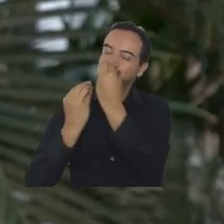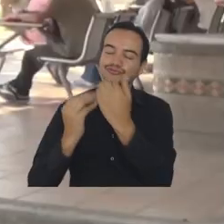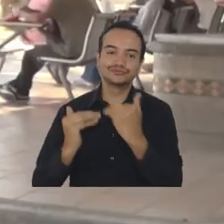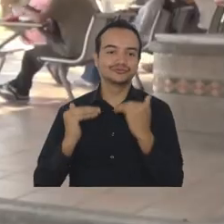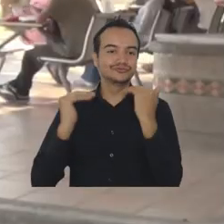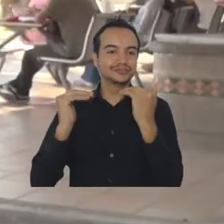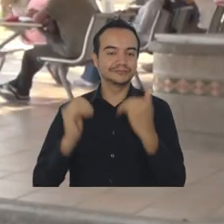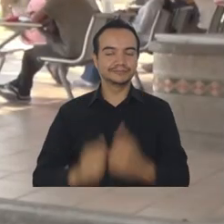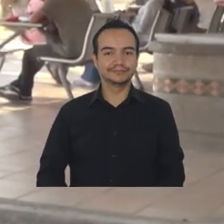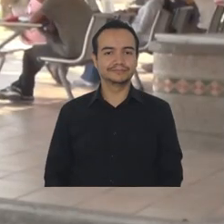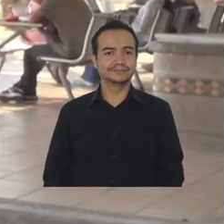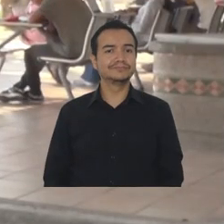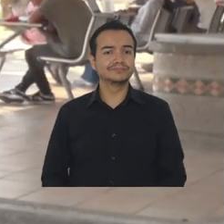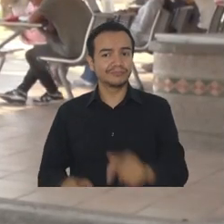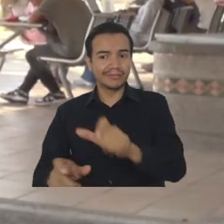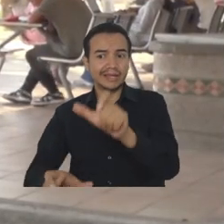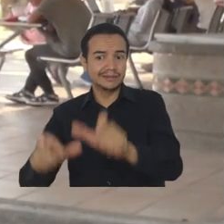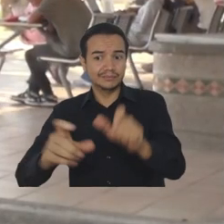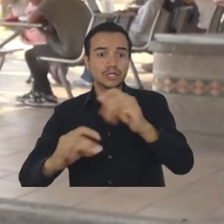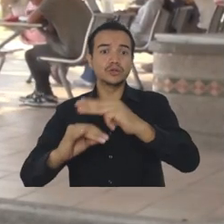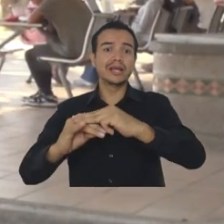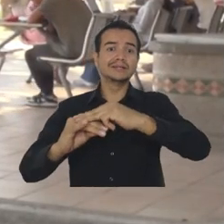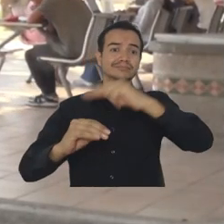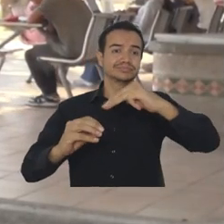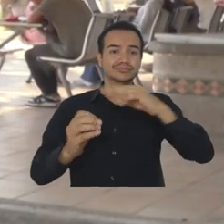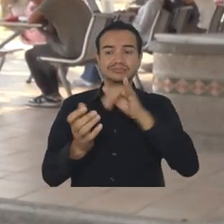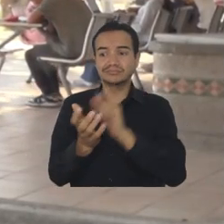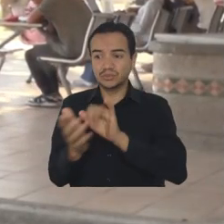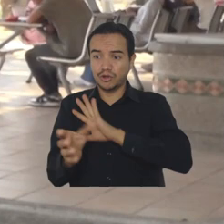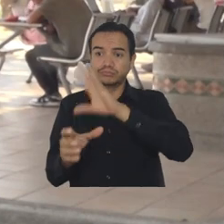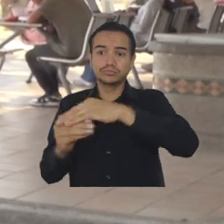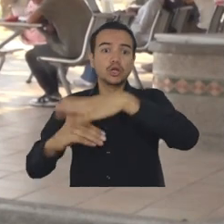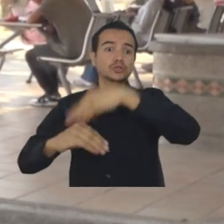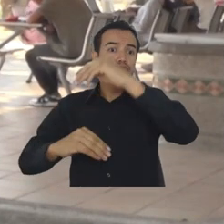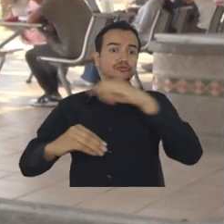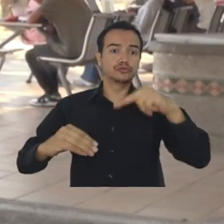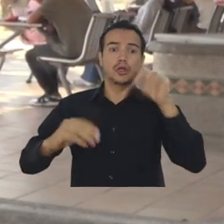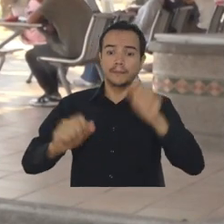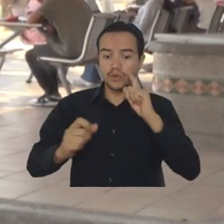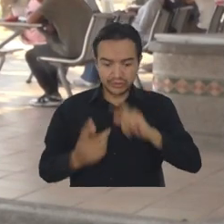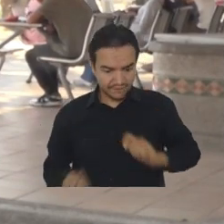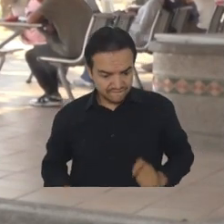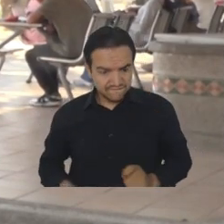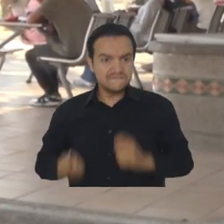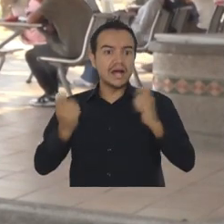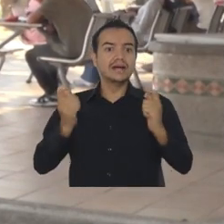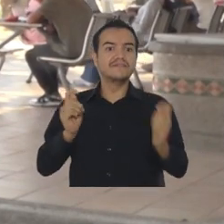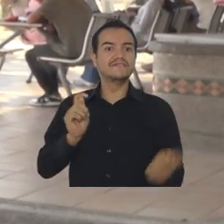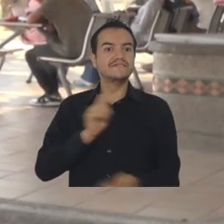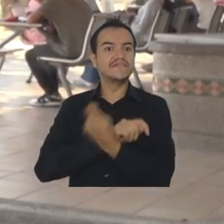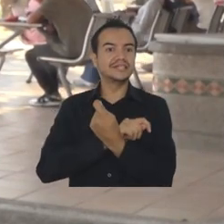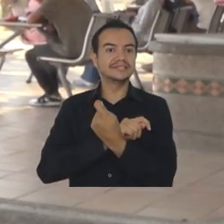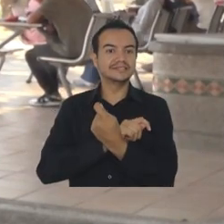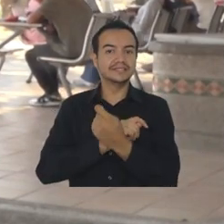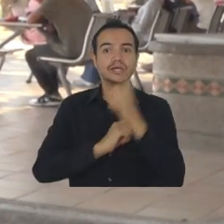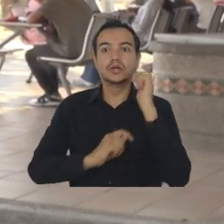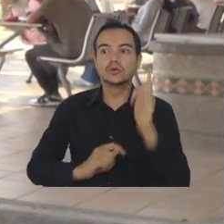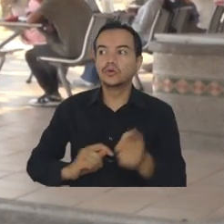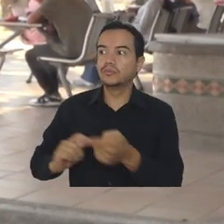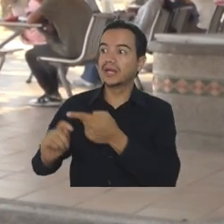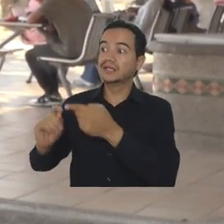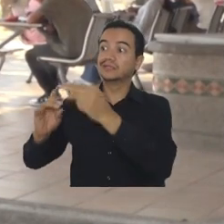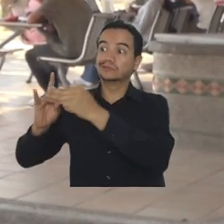personas. Que los magdaleneses puedan transformar su vida, porque ese es el papel para la universidad, como es